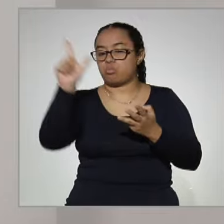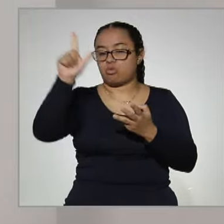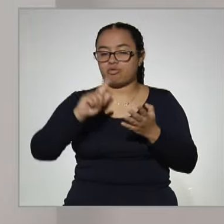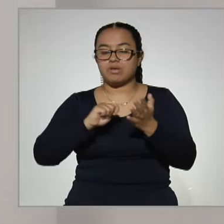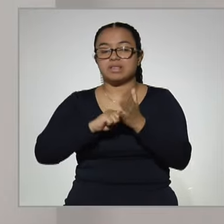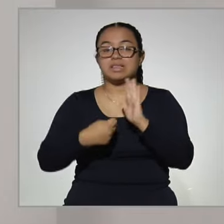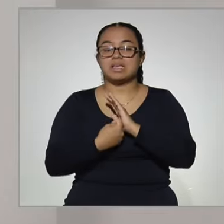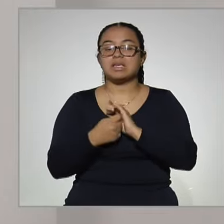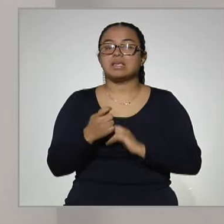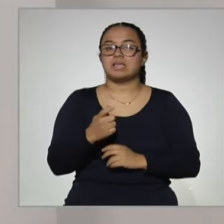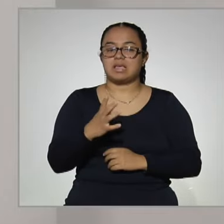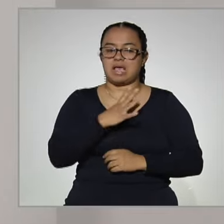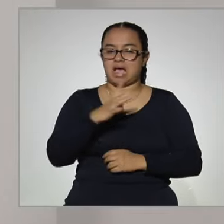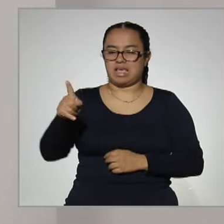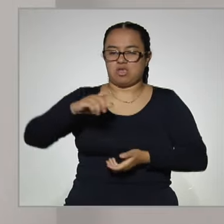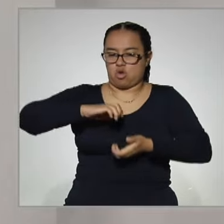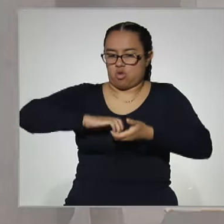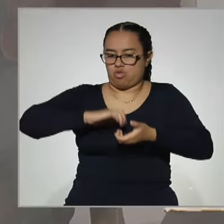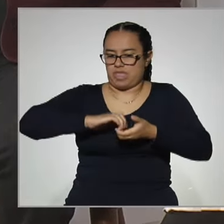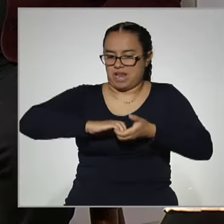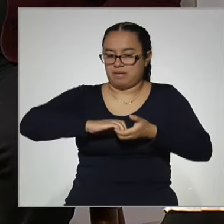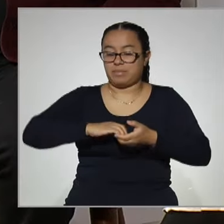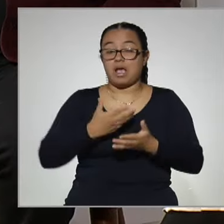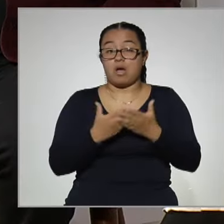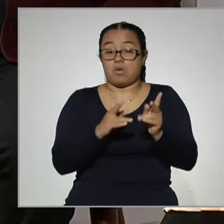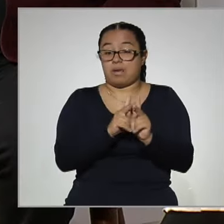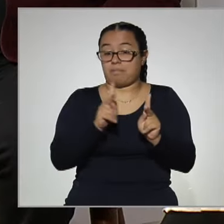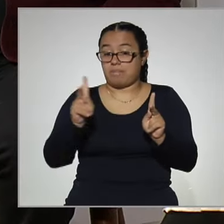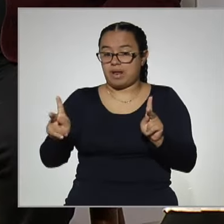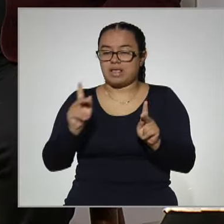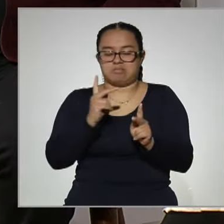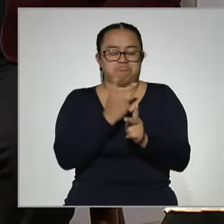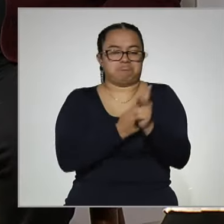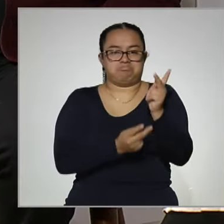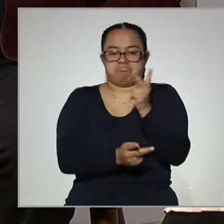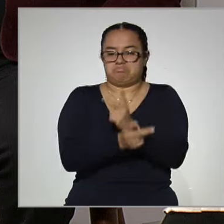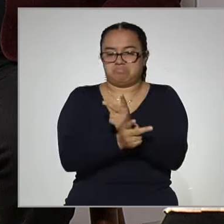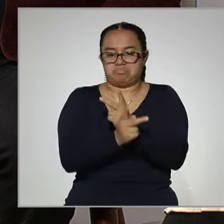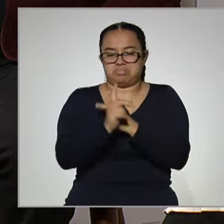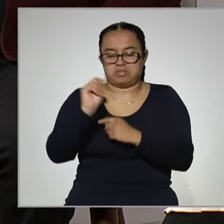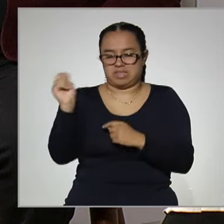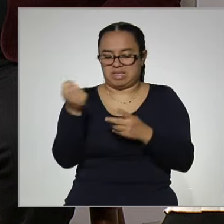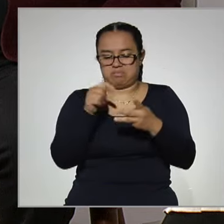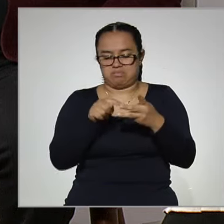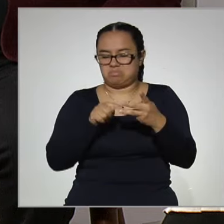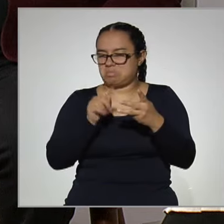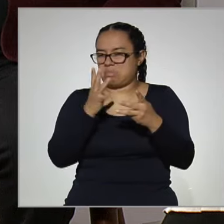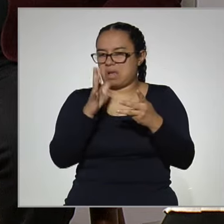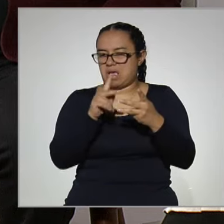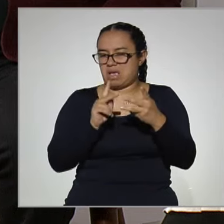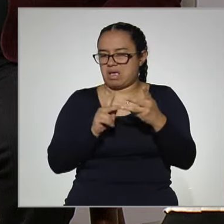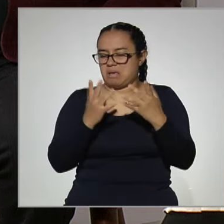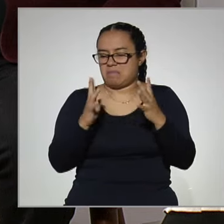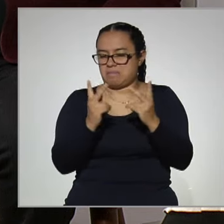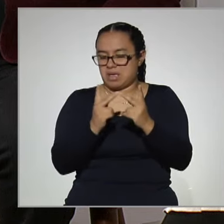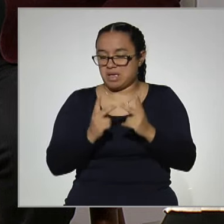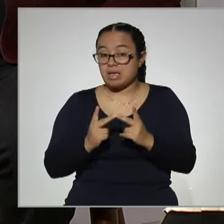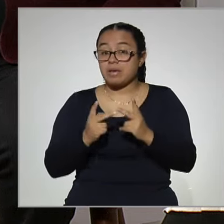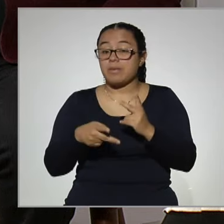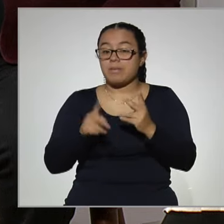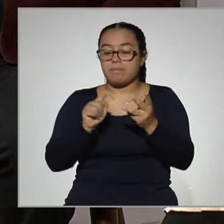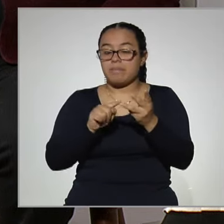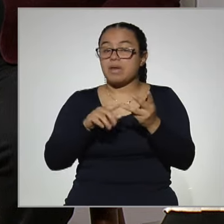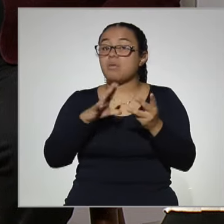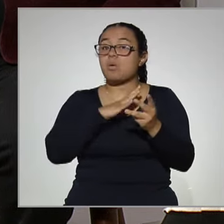básicamente lo ofrece con Alep, que es muy parecido ahora ya a lo que es un bachillerato tecnológico, pero sin embargo tiene mucho más